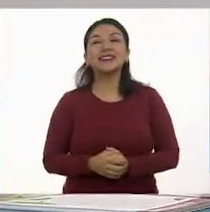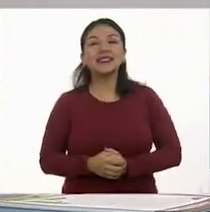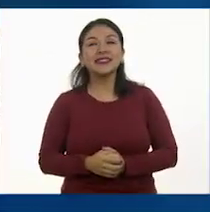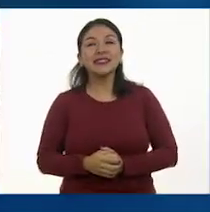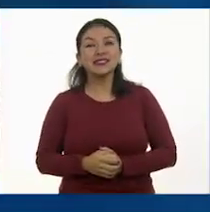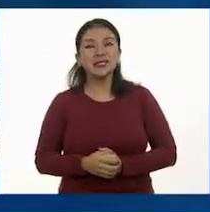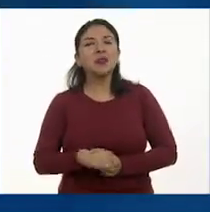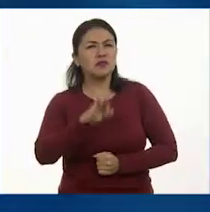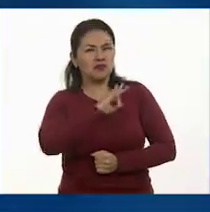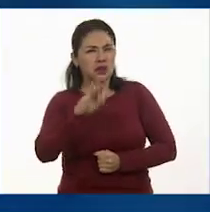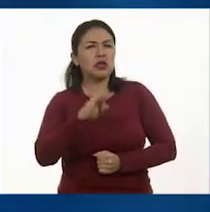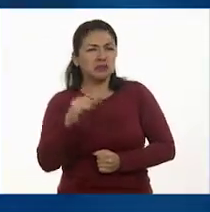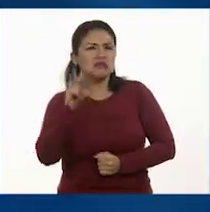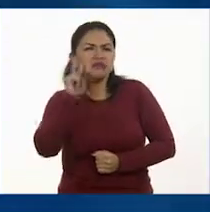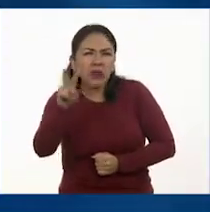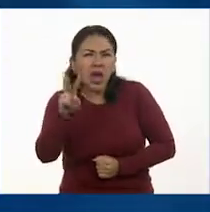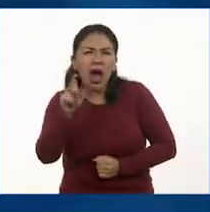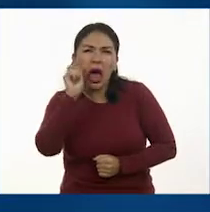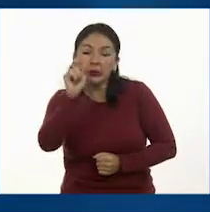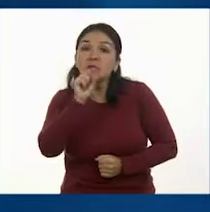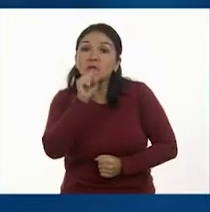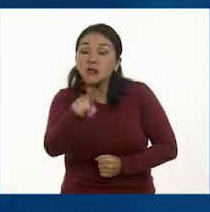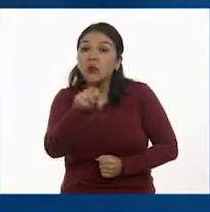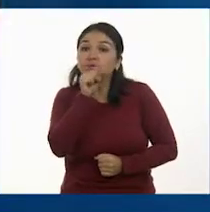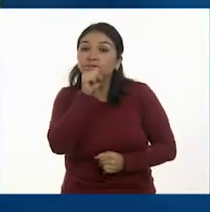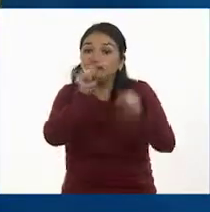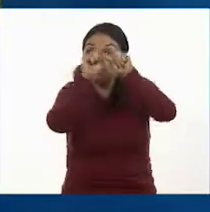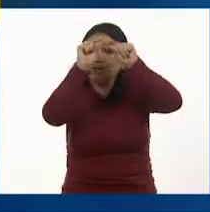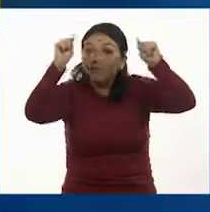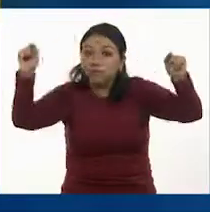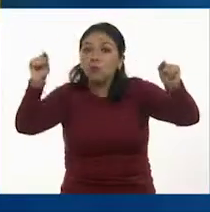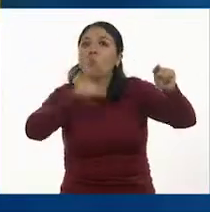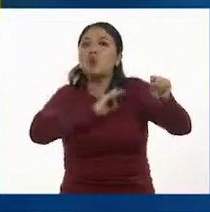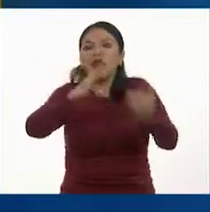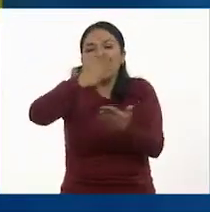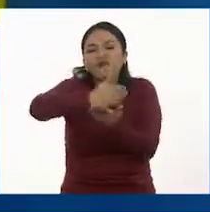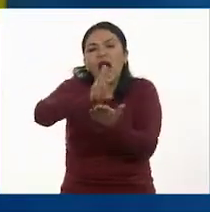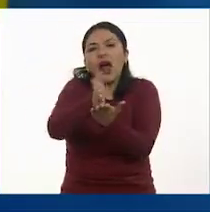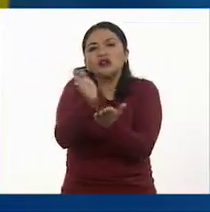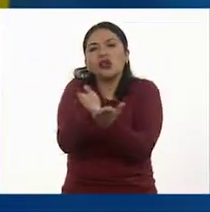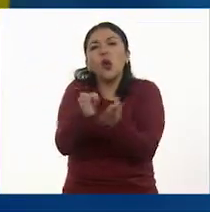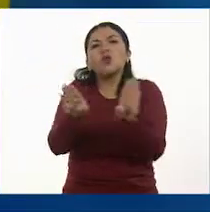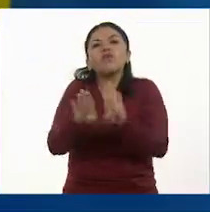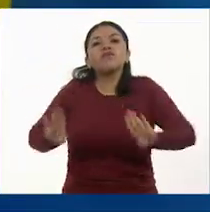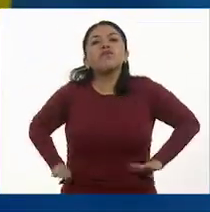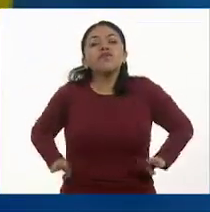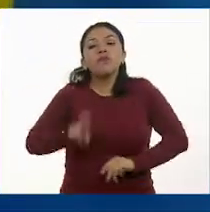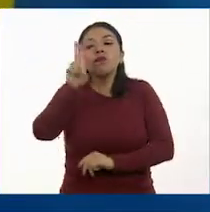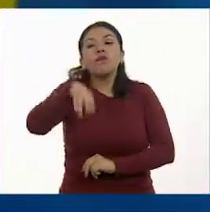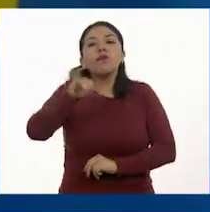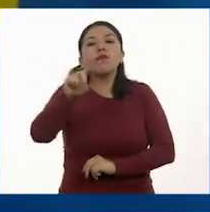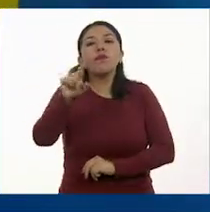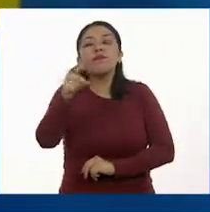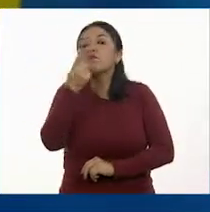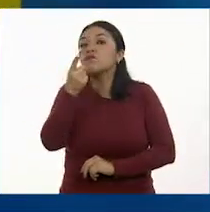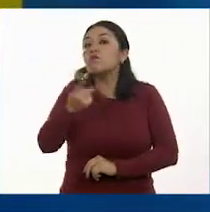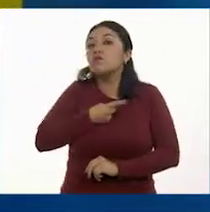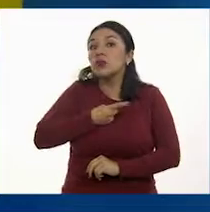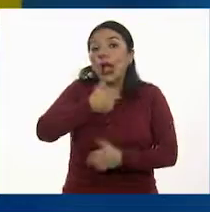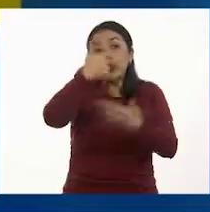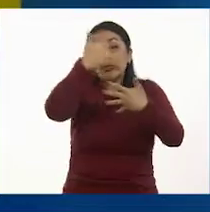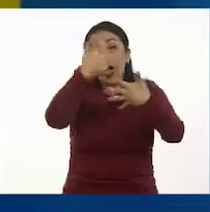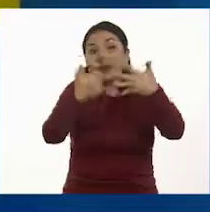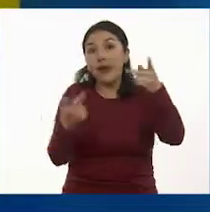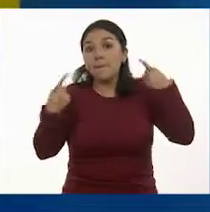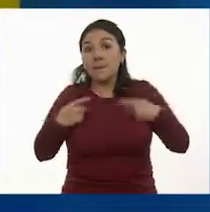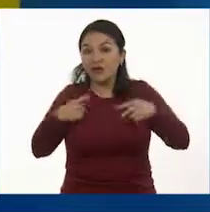que ya podemos ubicar las fracciones en la recta de arriba, dividiendo la unidad según el denominador que nos dan para cada corredor